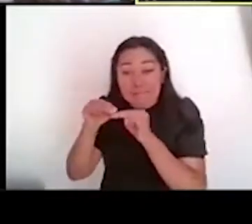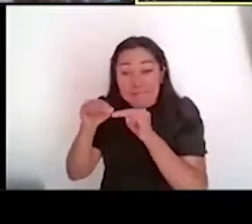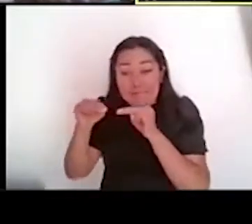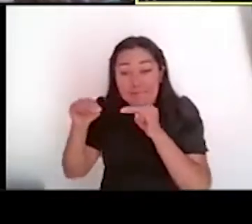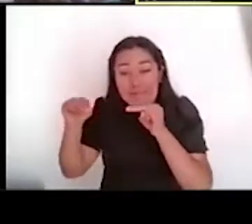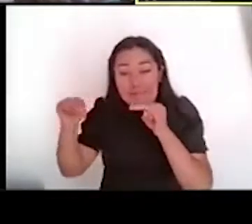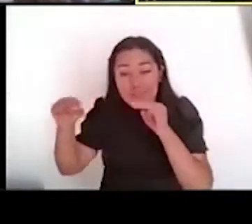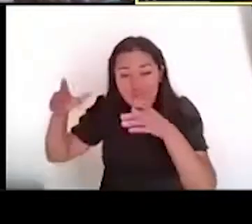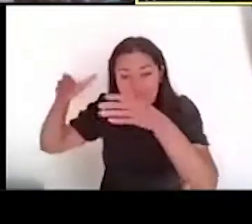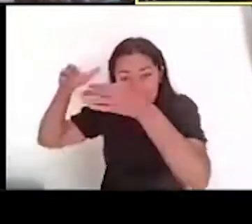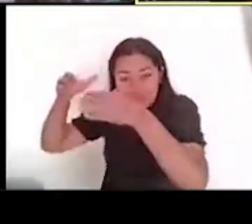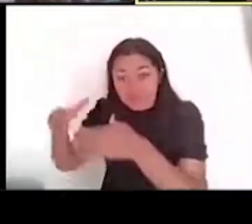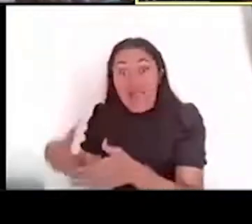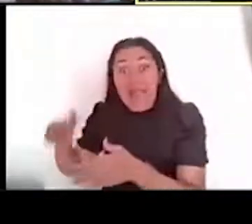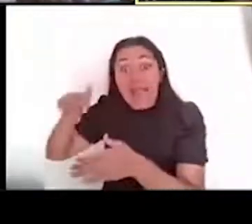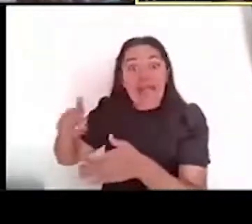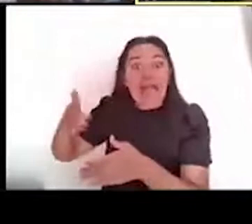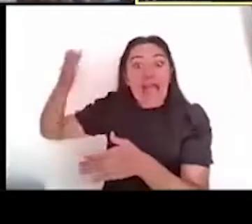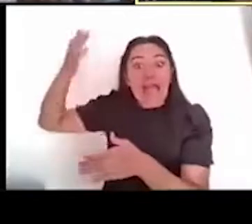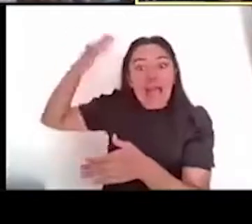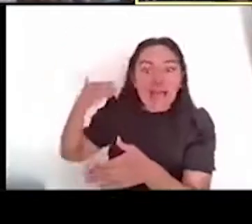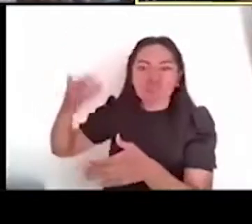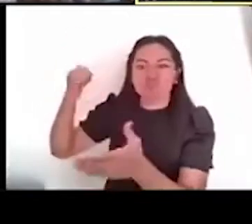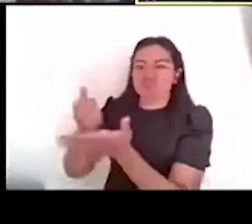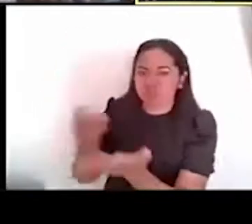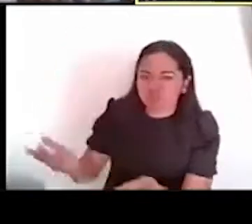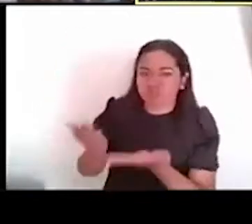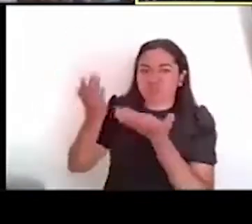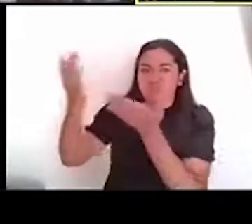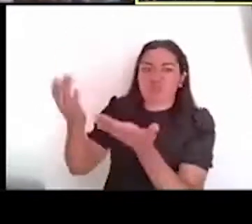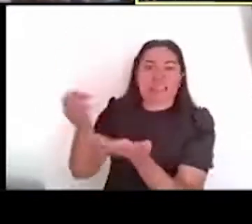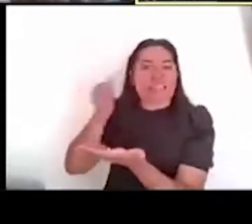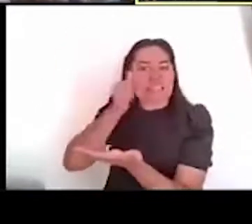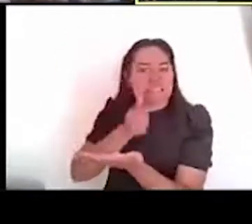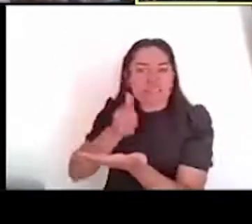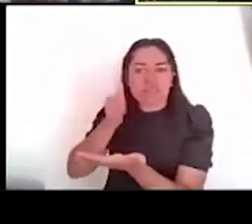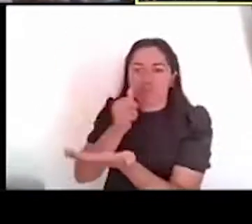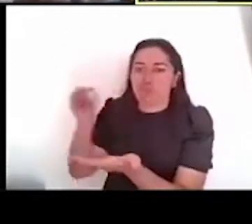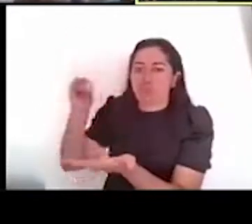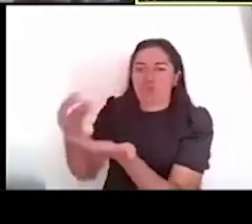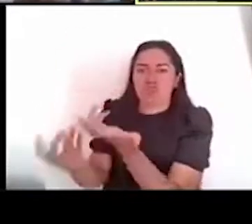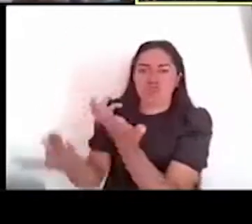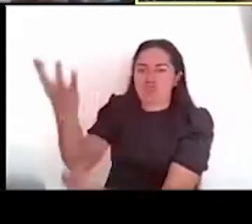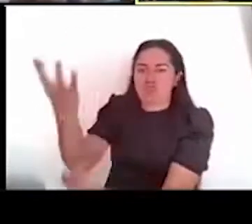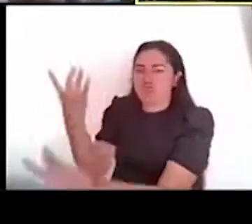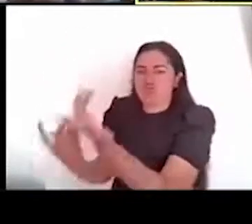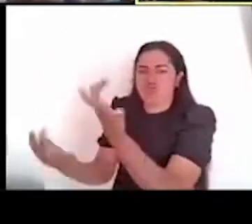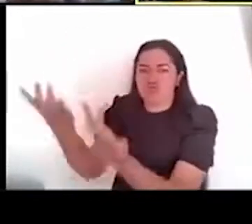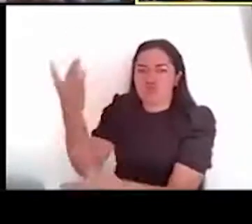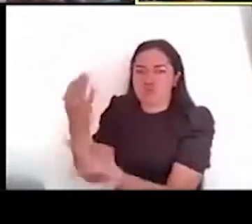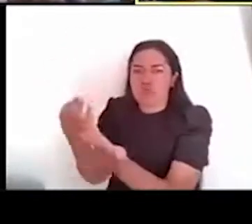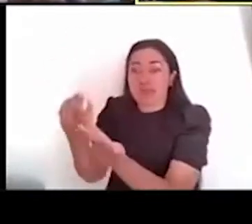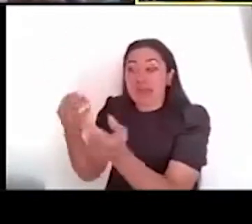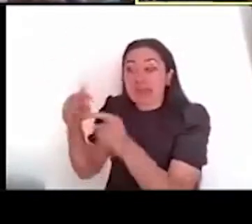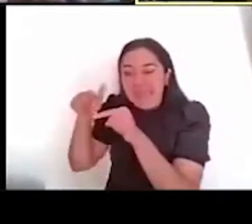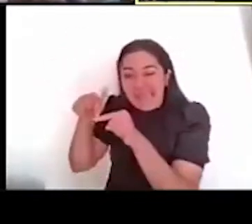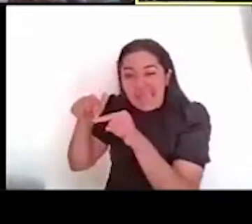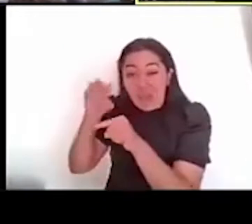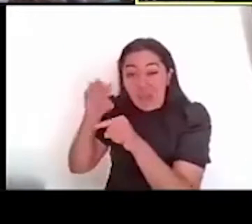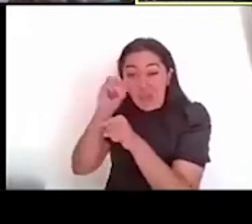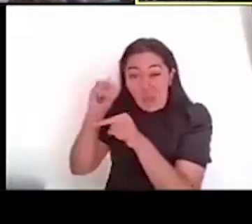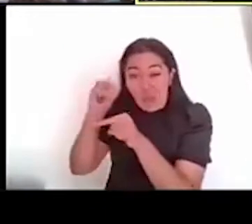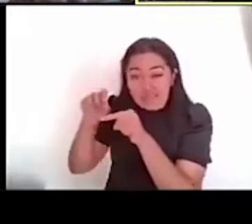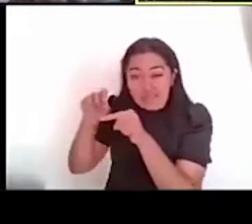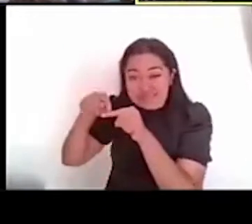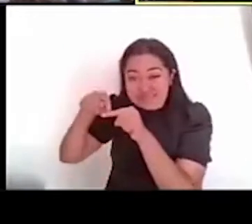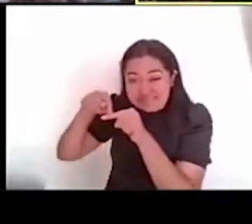rituales, rituales que casi todas tenían que ver con el fuego. En ese mismo eje, hacia el oeste, podríamos decir,